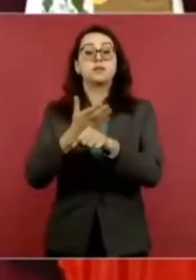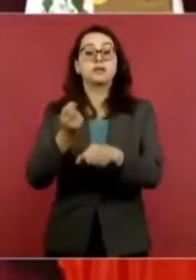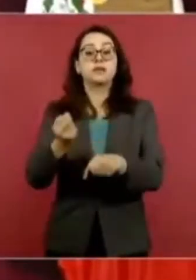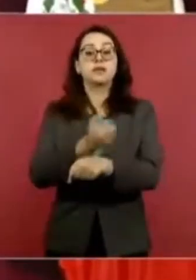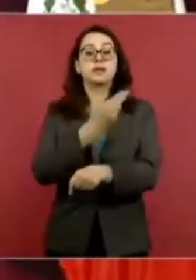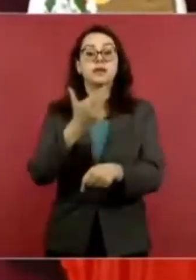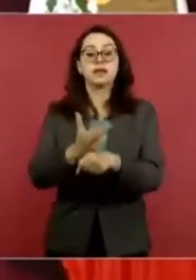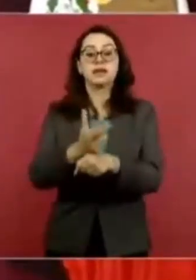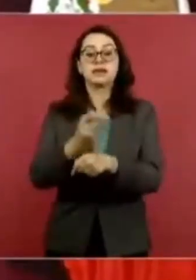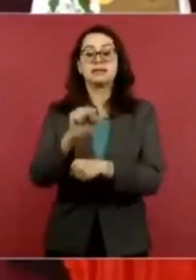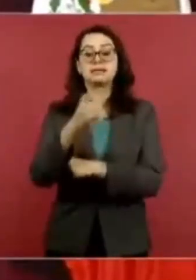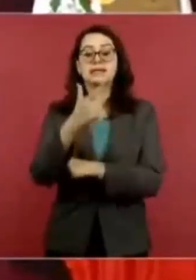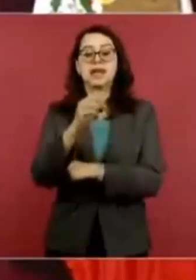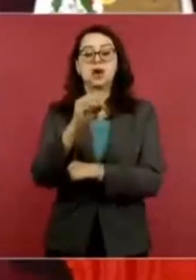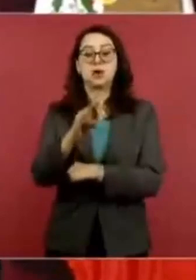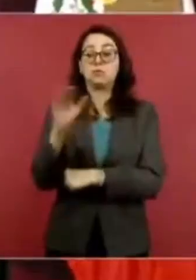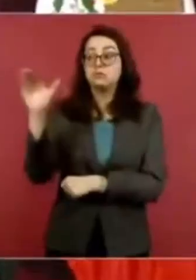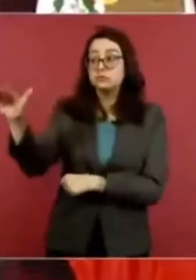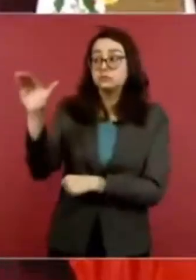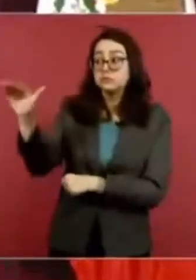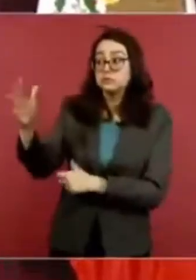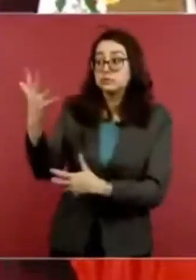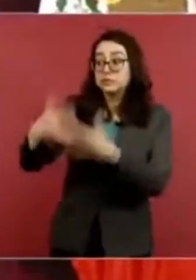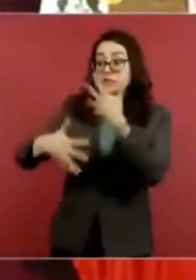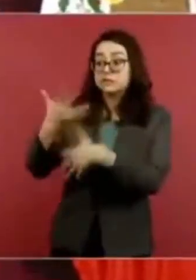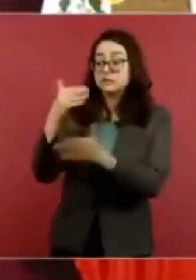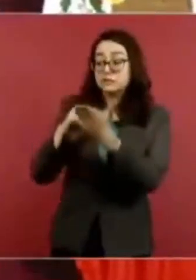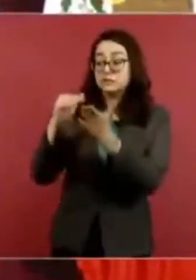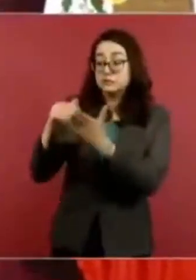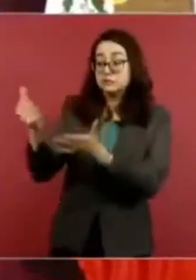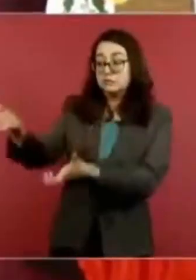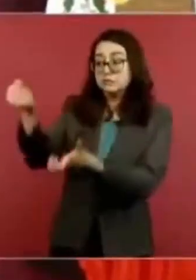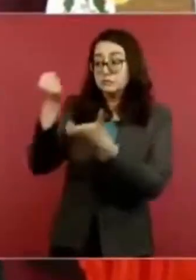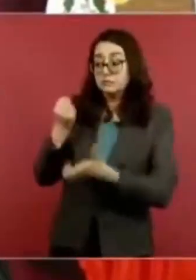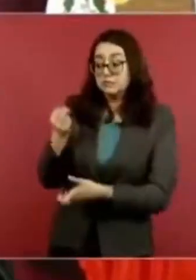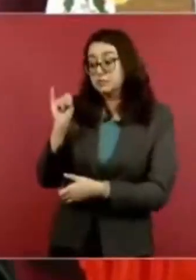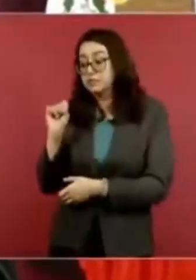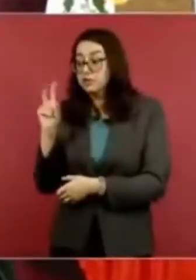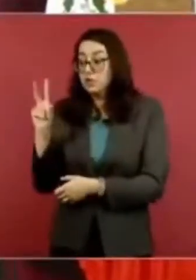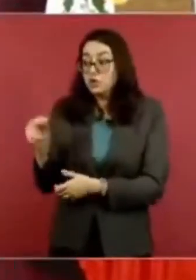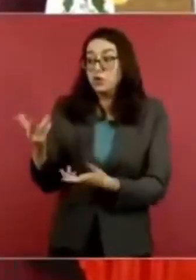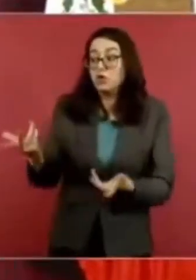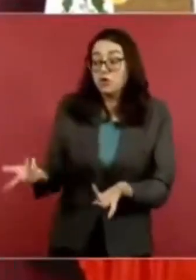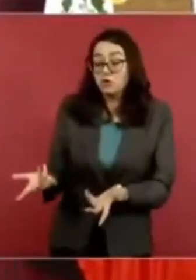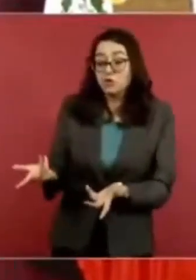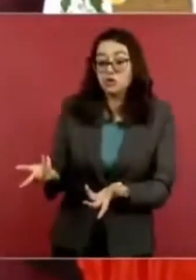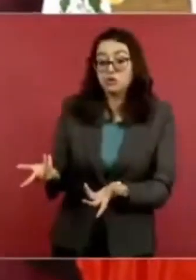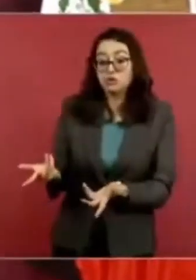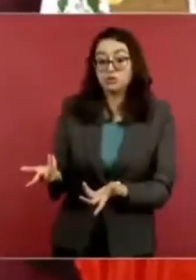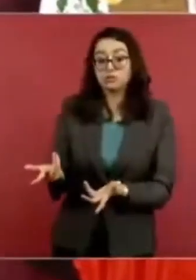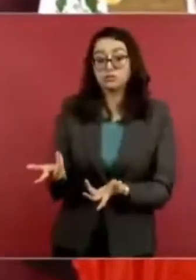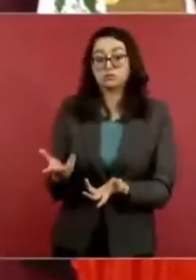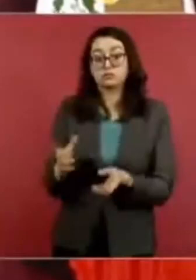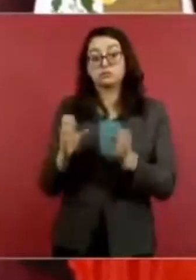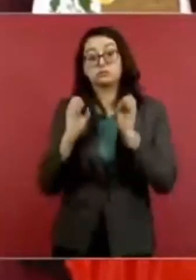de ver si van a devolver los 15 mil millones o no, o ahora esperar